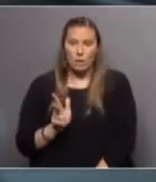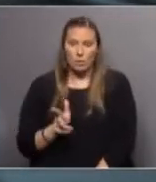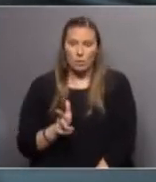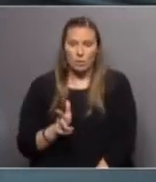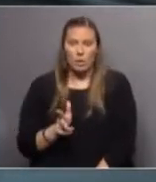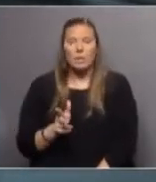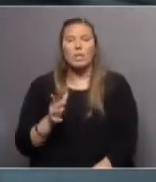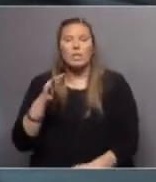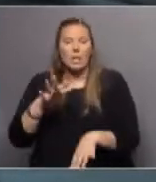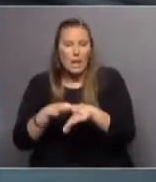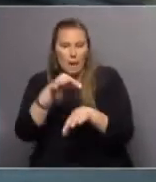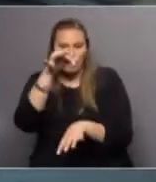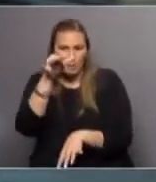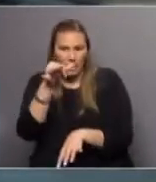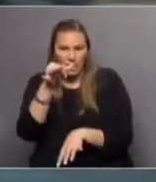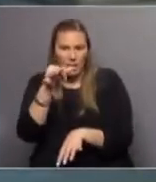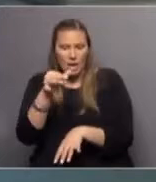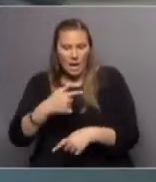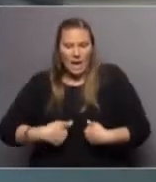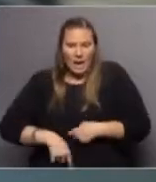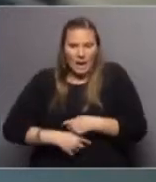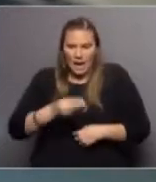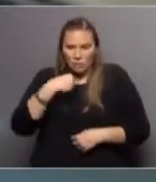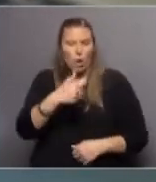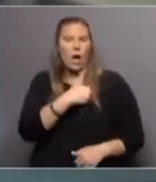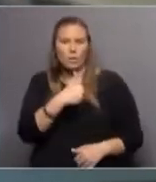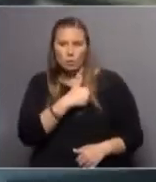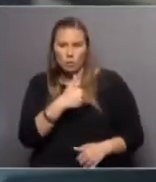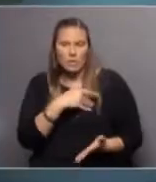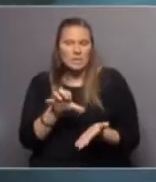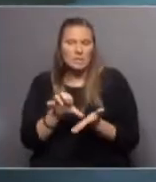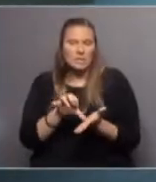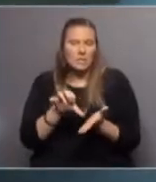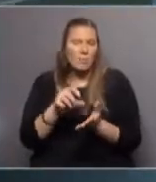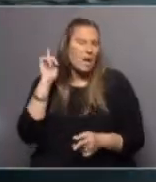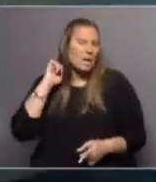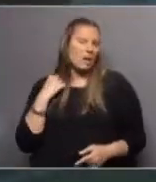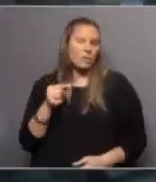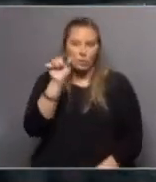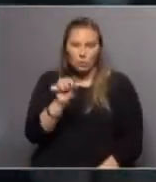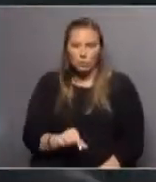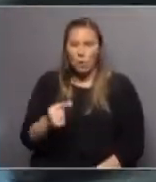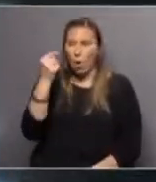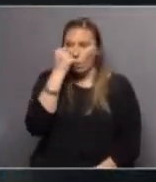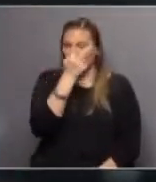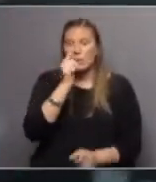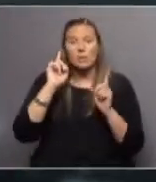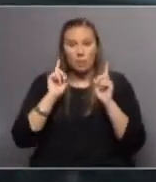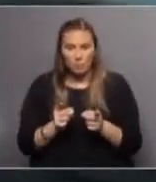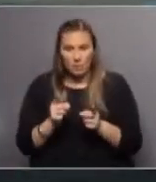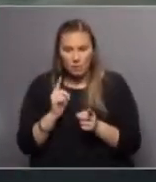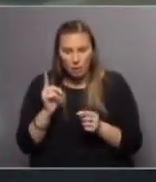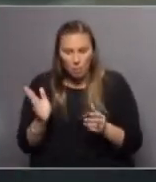desde la dermatología, la gastroenterología, cardiología, sistema nervioso central, oftalmología también, y estamos